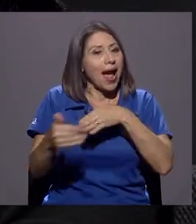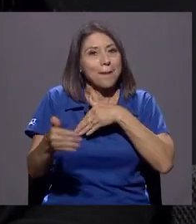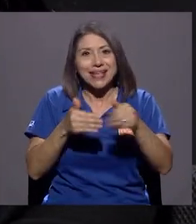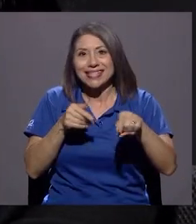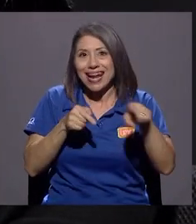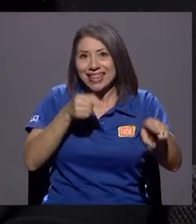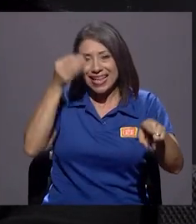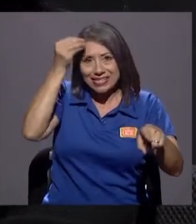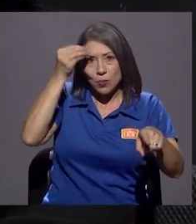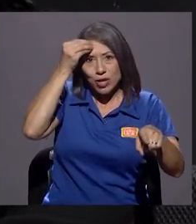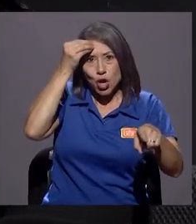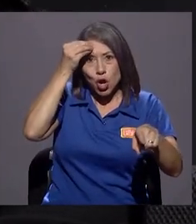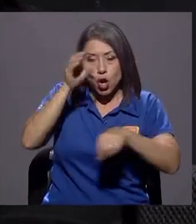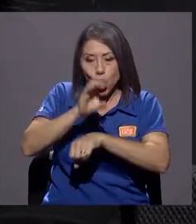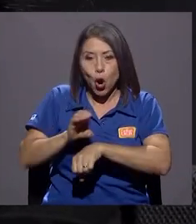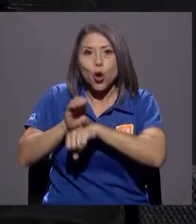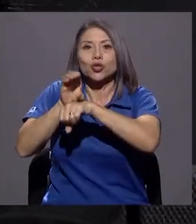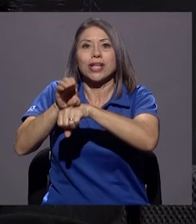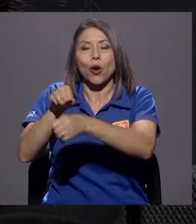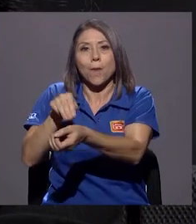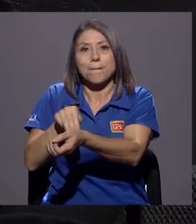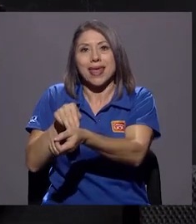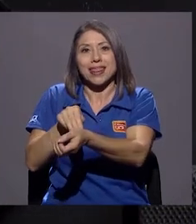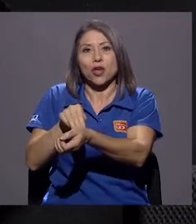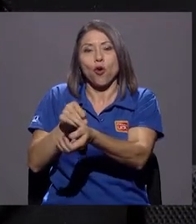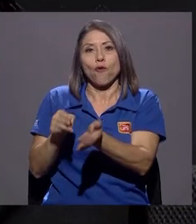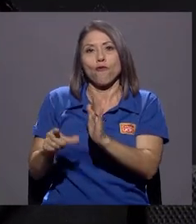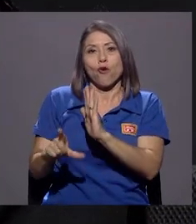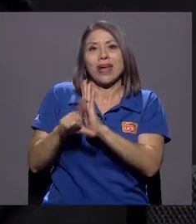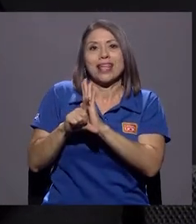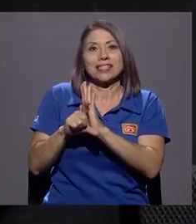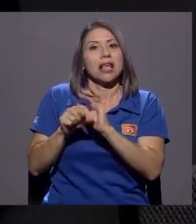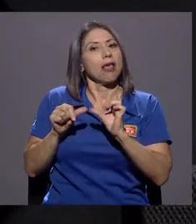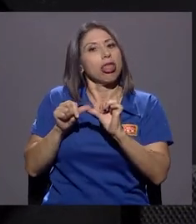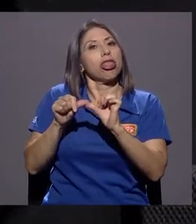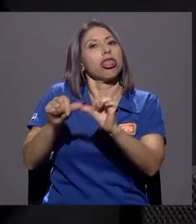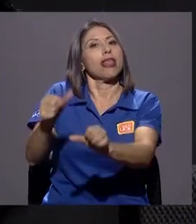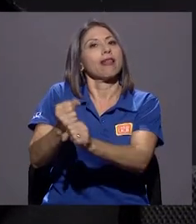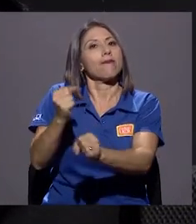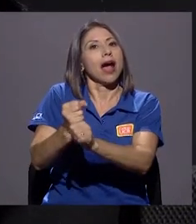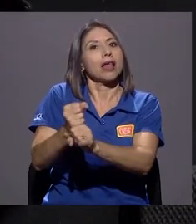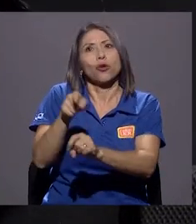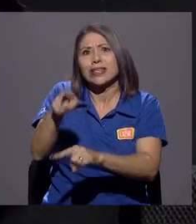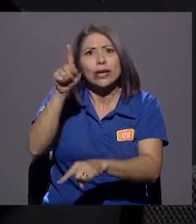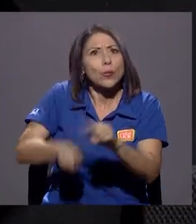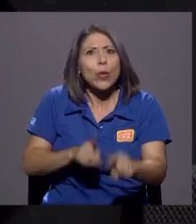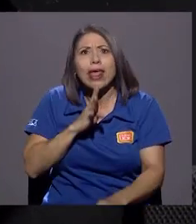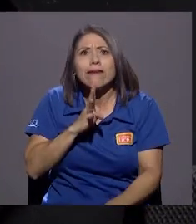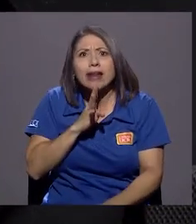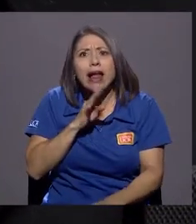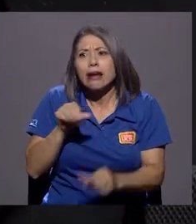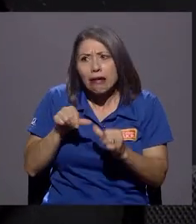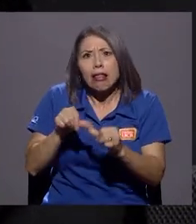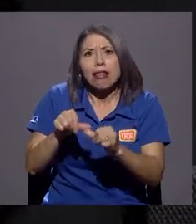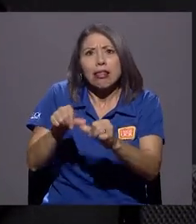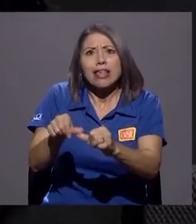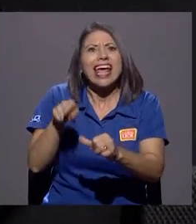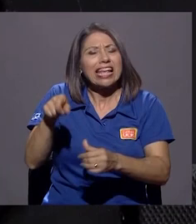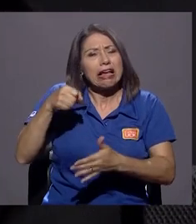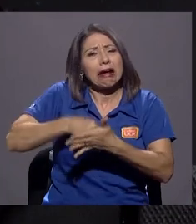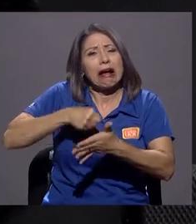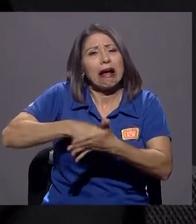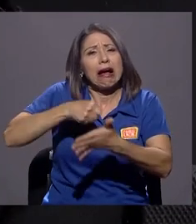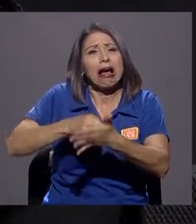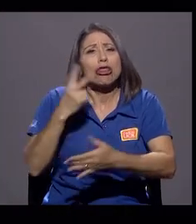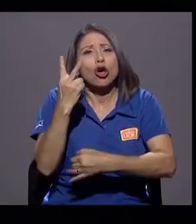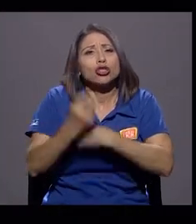la mantuvieron trabajando sin poder hablar en la corte, y ella sufrió esos dos años pidiendo una jubilación, y en el caso